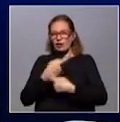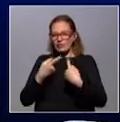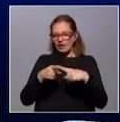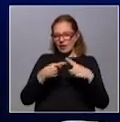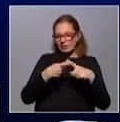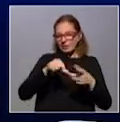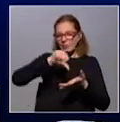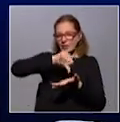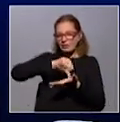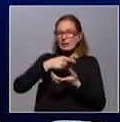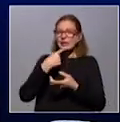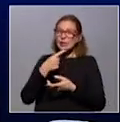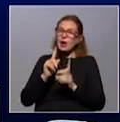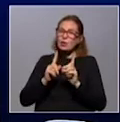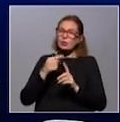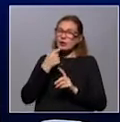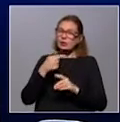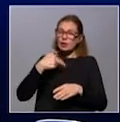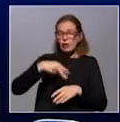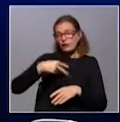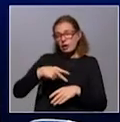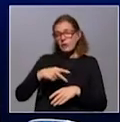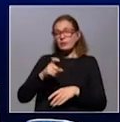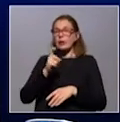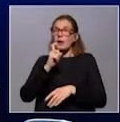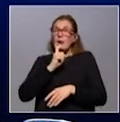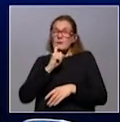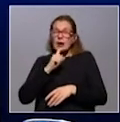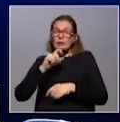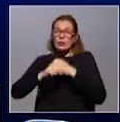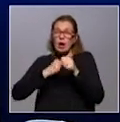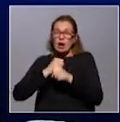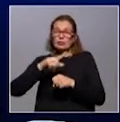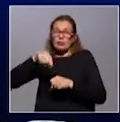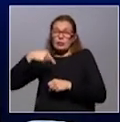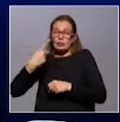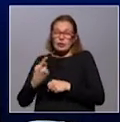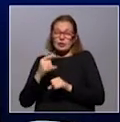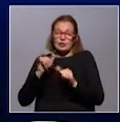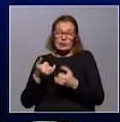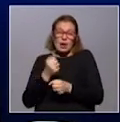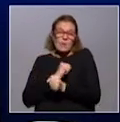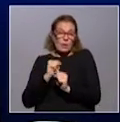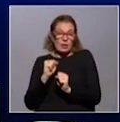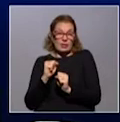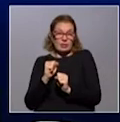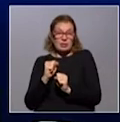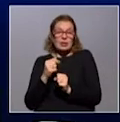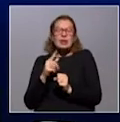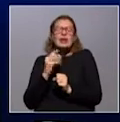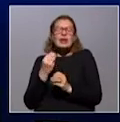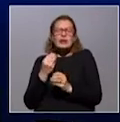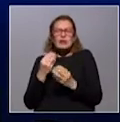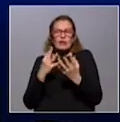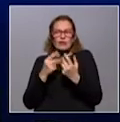que dicen, algunos dicen que en noviembre, otros dicen que en marzo o el año que viene ya van a estar disponibles. ¿De qué manera,